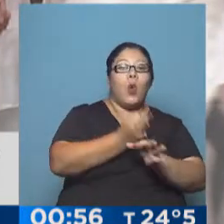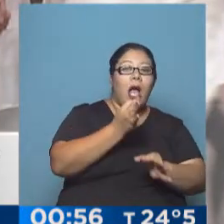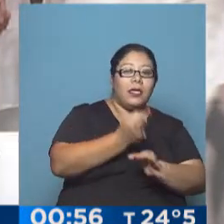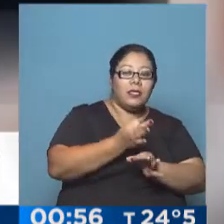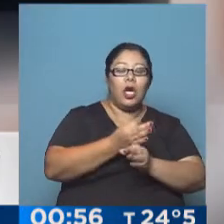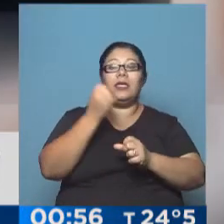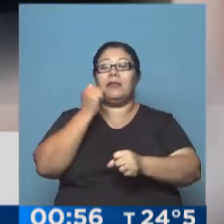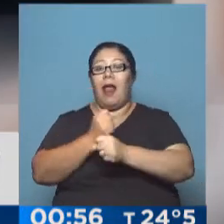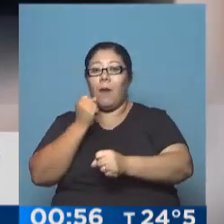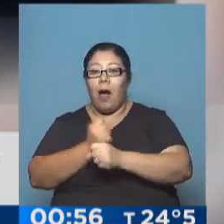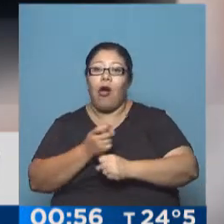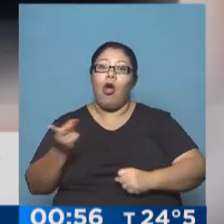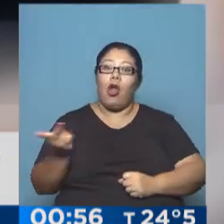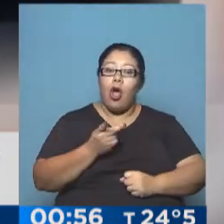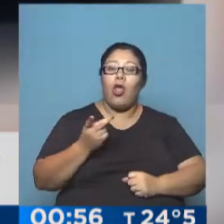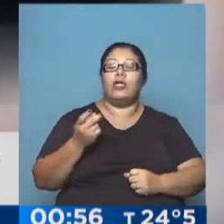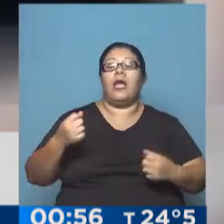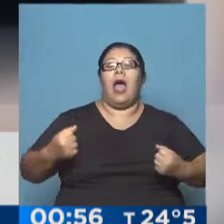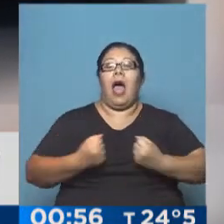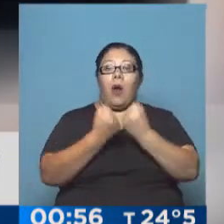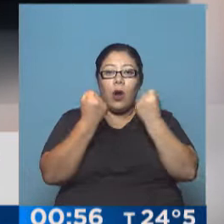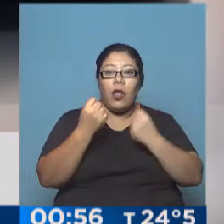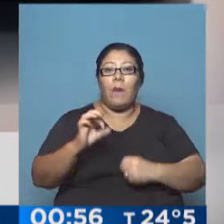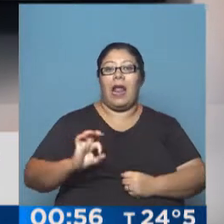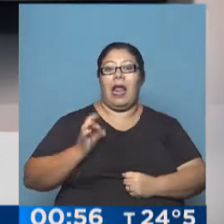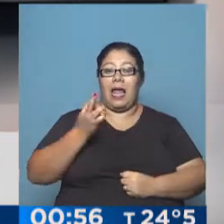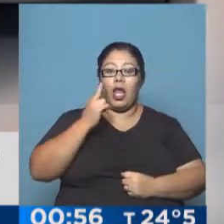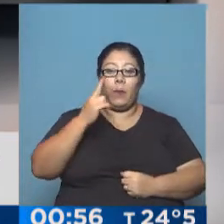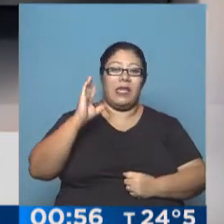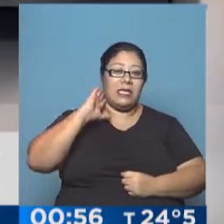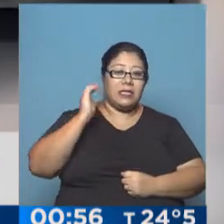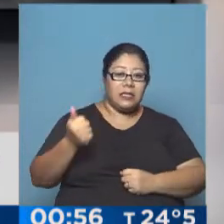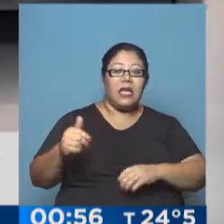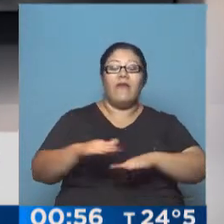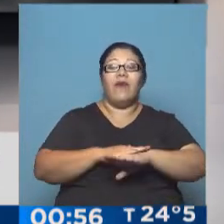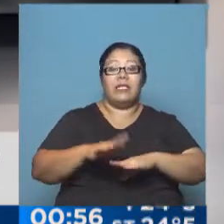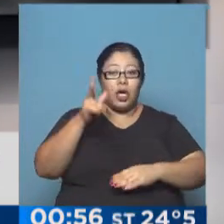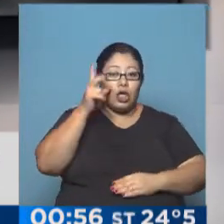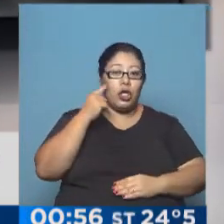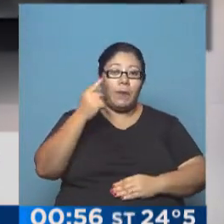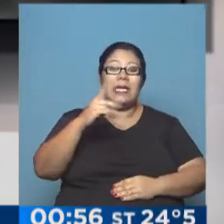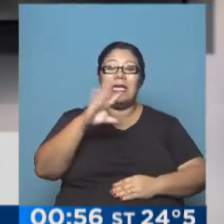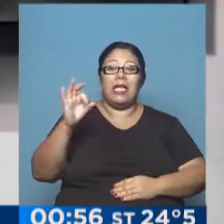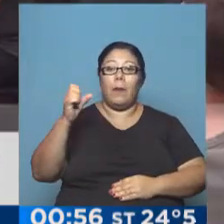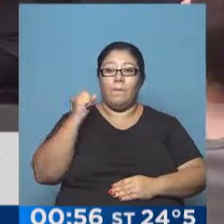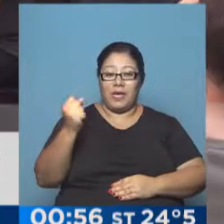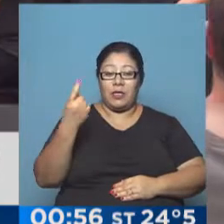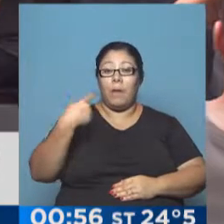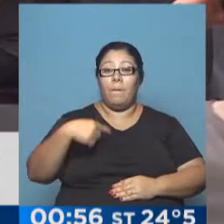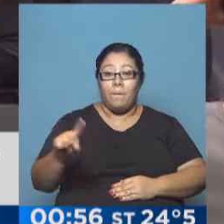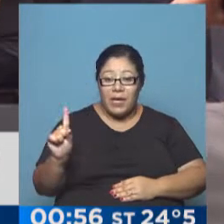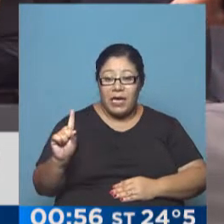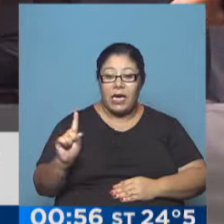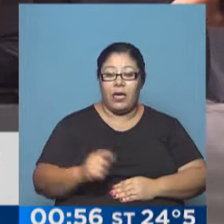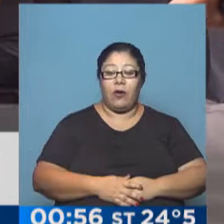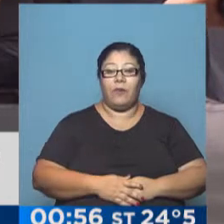Jorge Triaca, acordaron la pauta salarial para 2016 con un básico inicial de 8.500 pesos. Pero debido a la demora de las autoridades